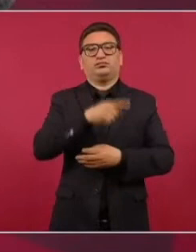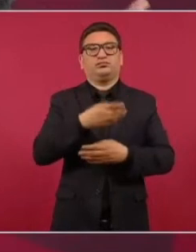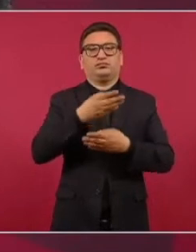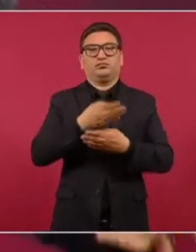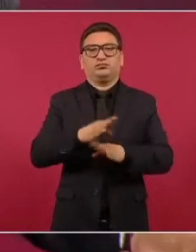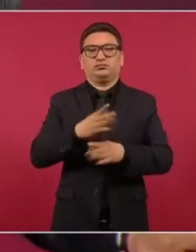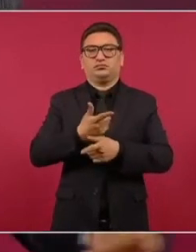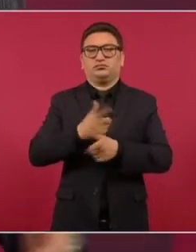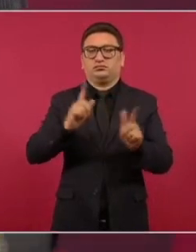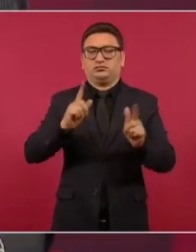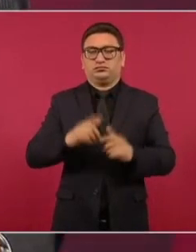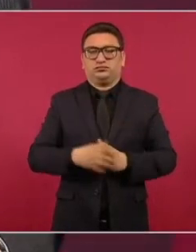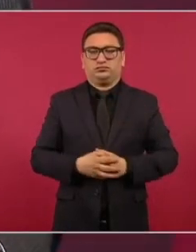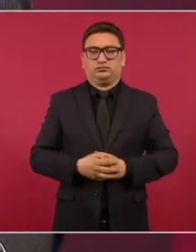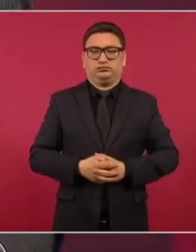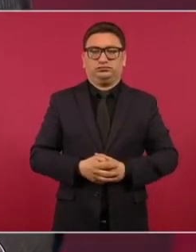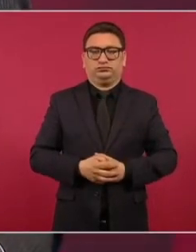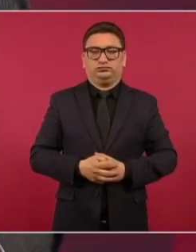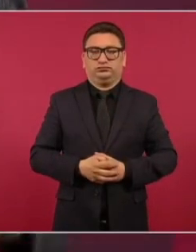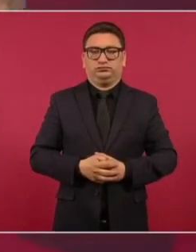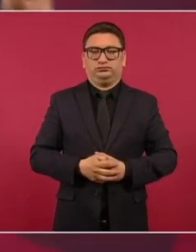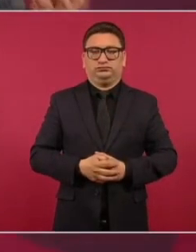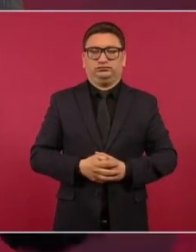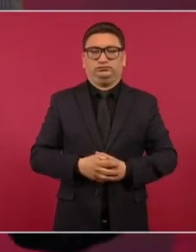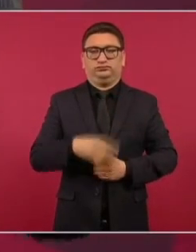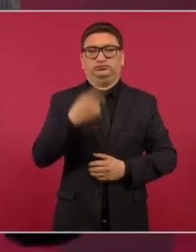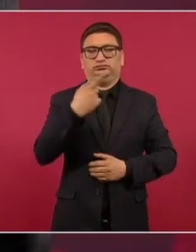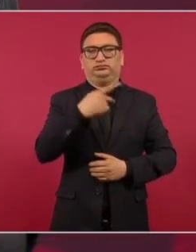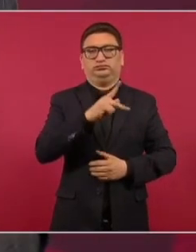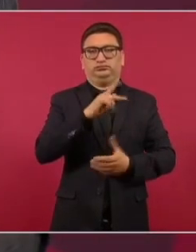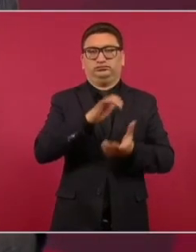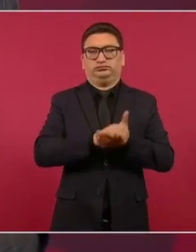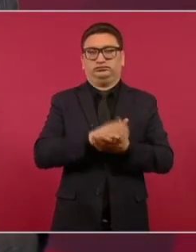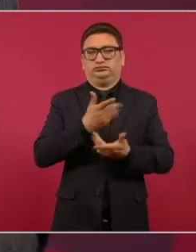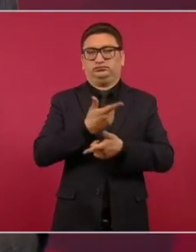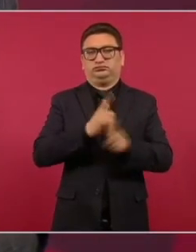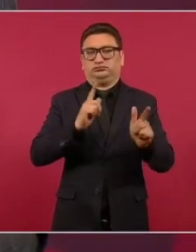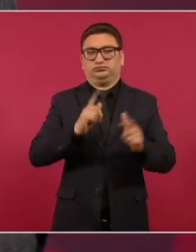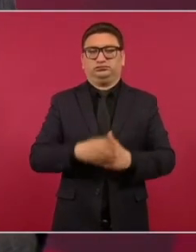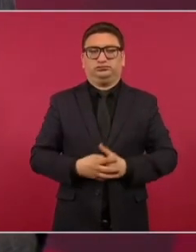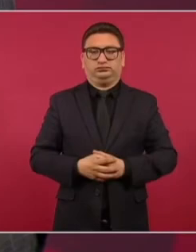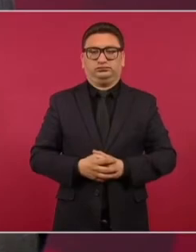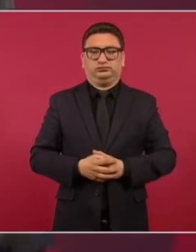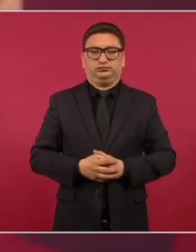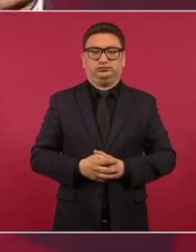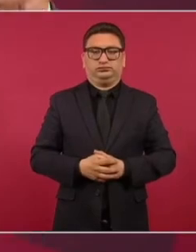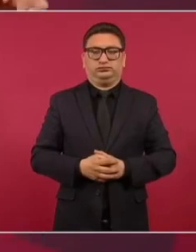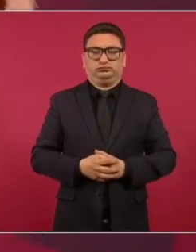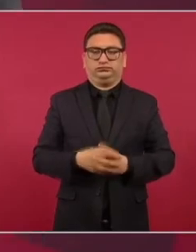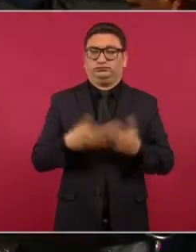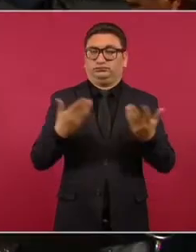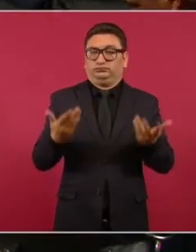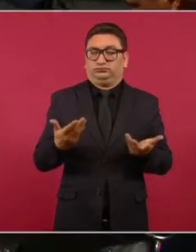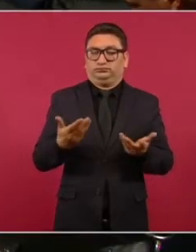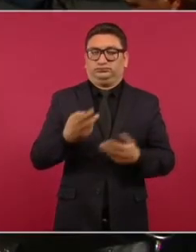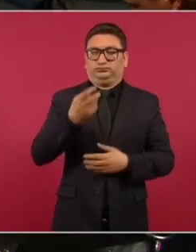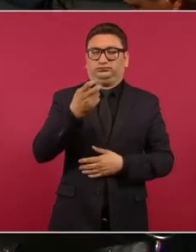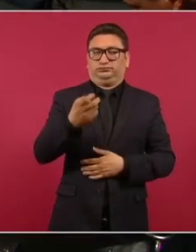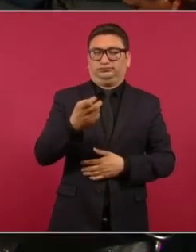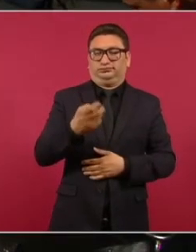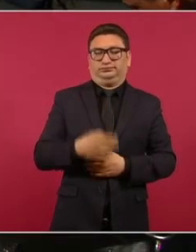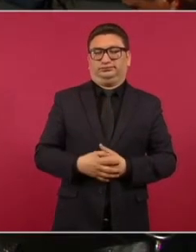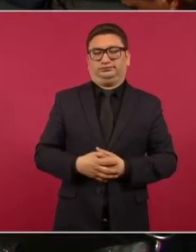en México de su esposa. Entonces, esto del